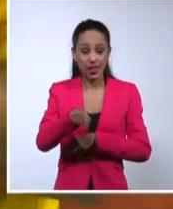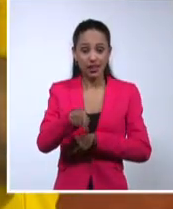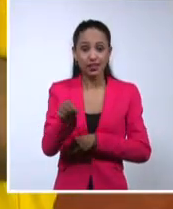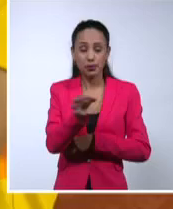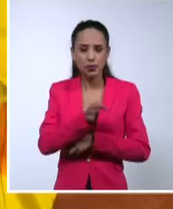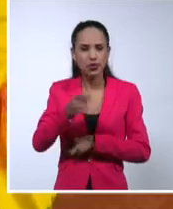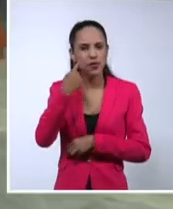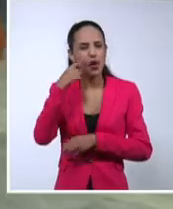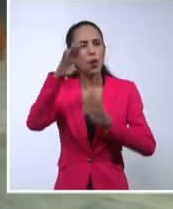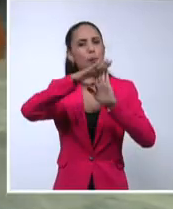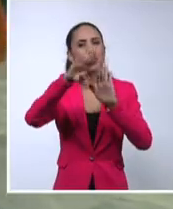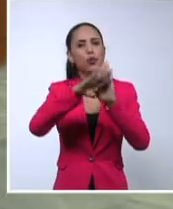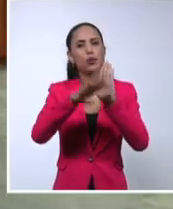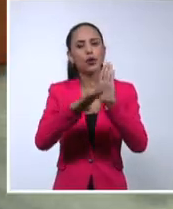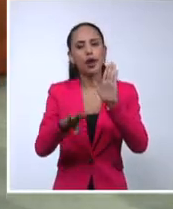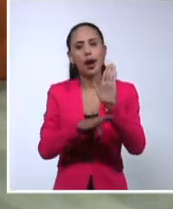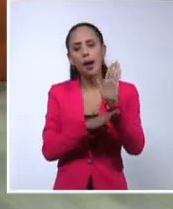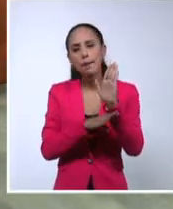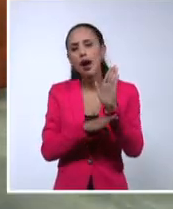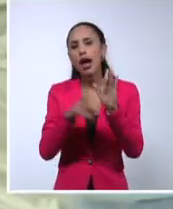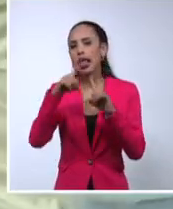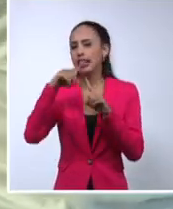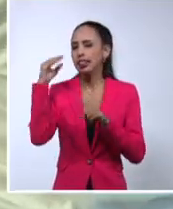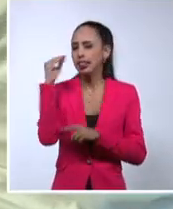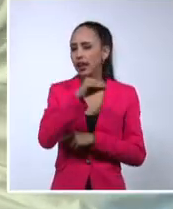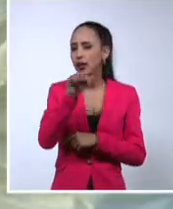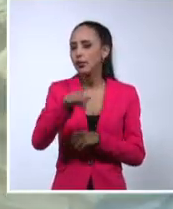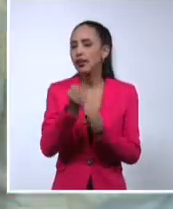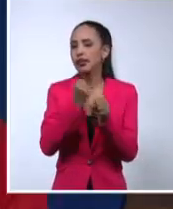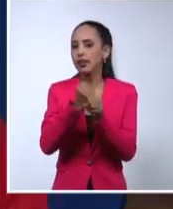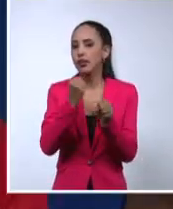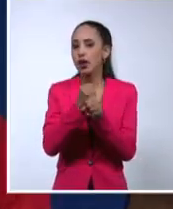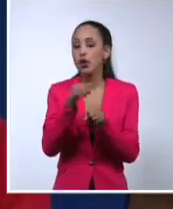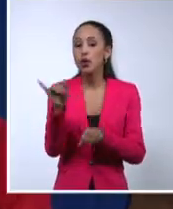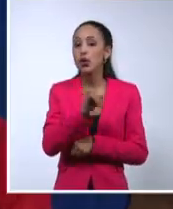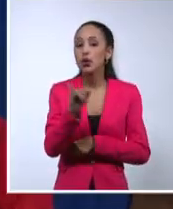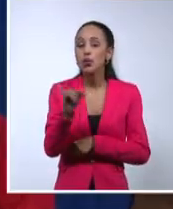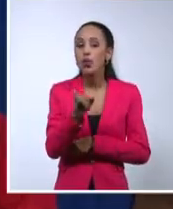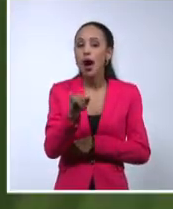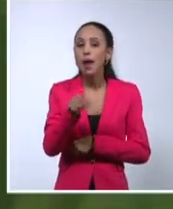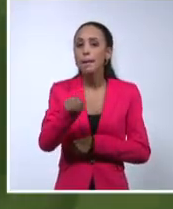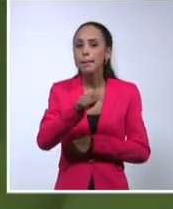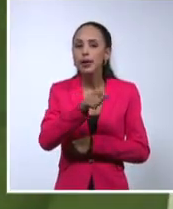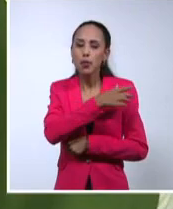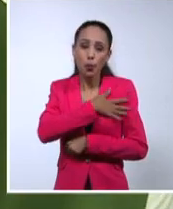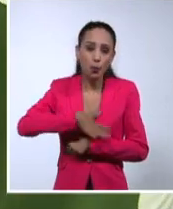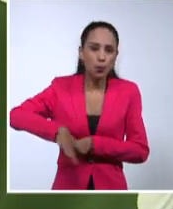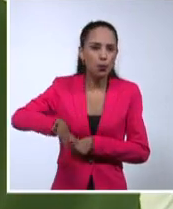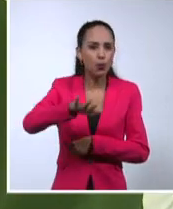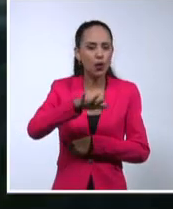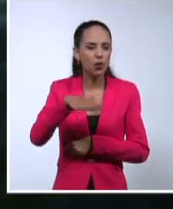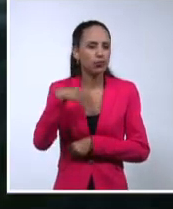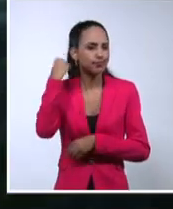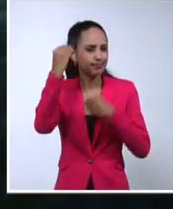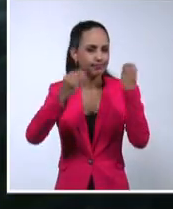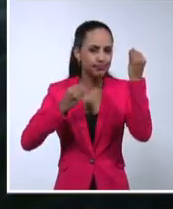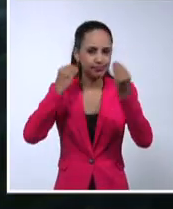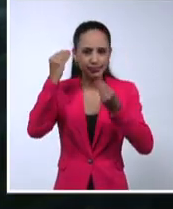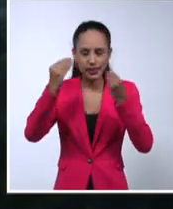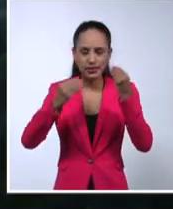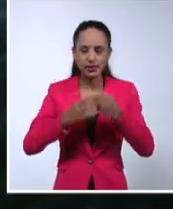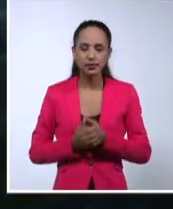programas la disponibilidad técnica para el trabajo, así como el reflejo de la opinión pública en la agenda editorial. En la sesión